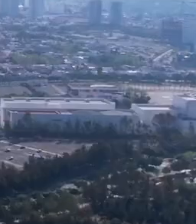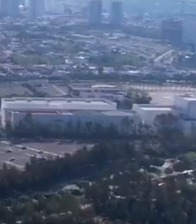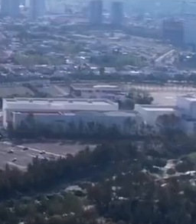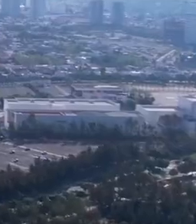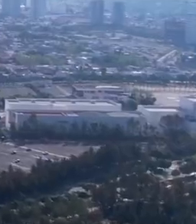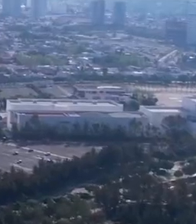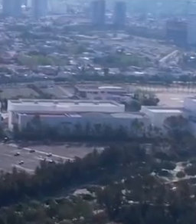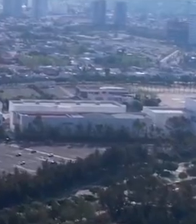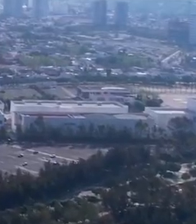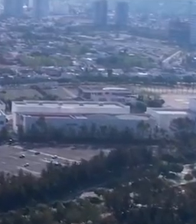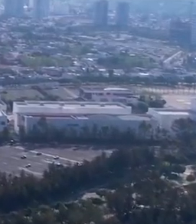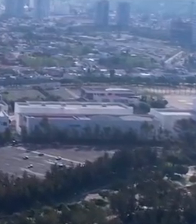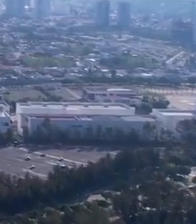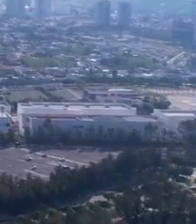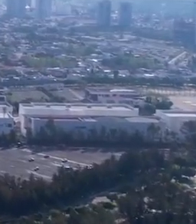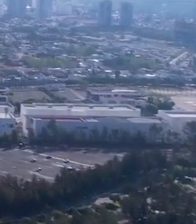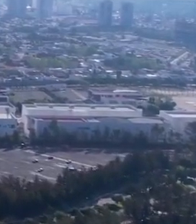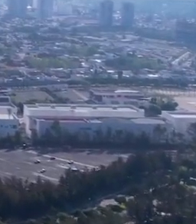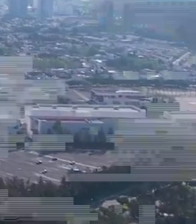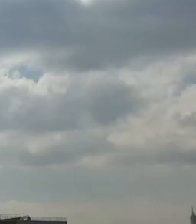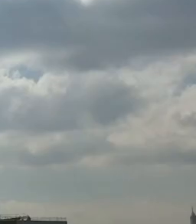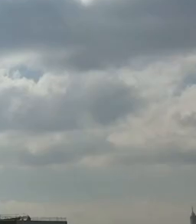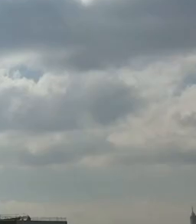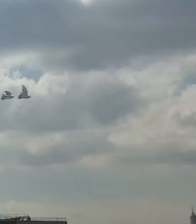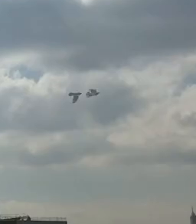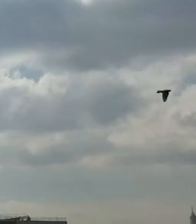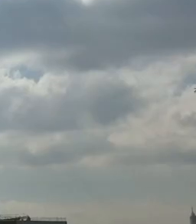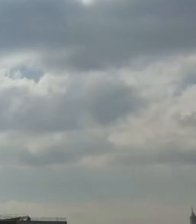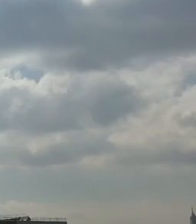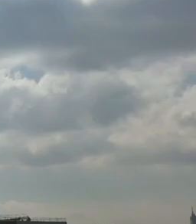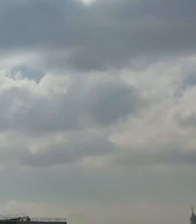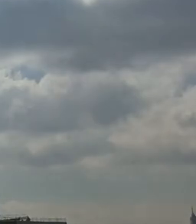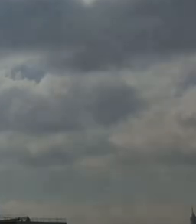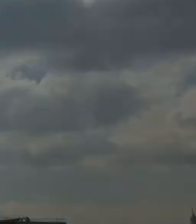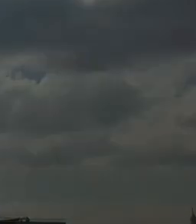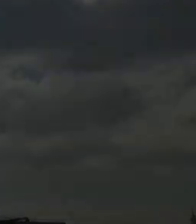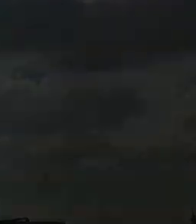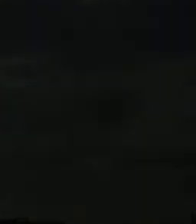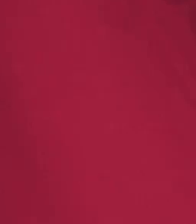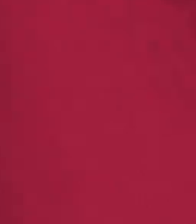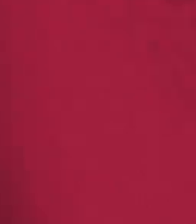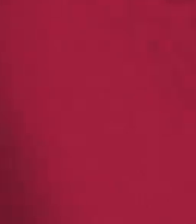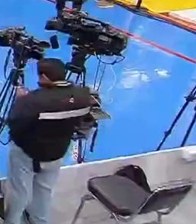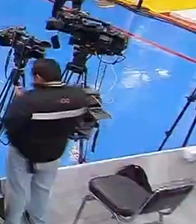diaria, coadyuvan con el incremento del poder nacional y con el desarrollo de México.